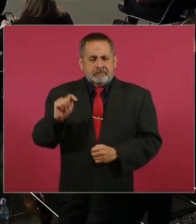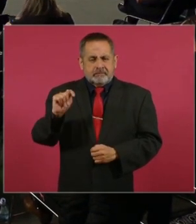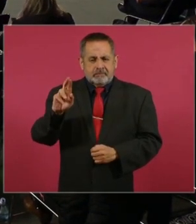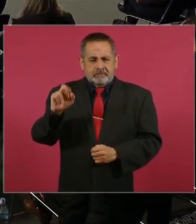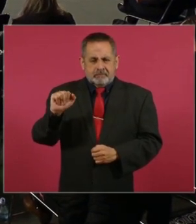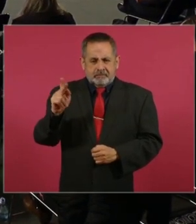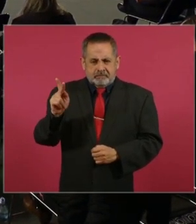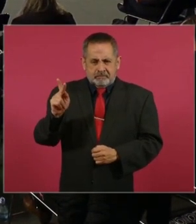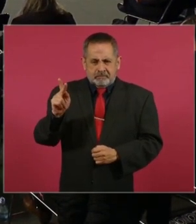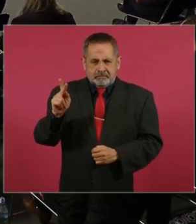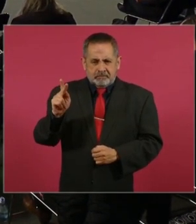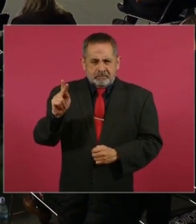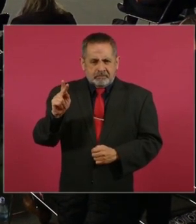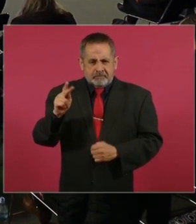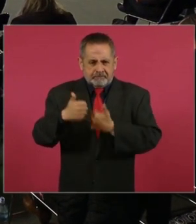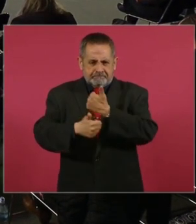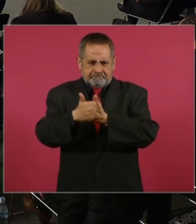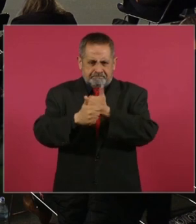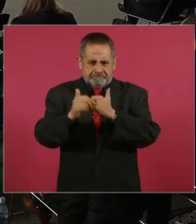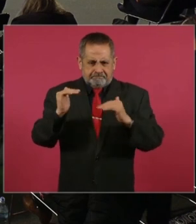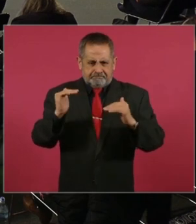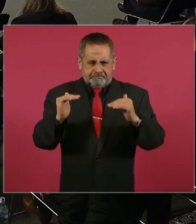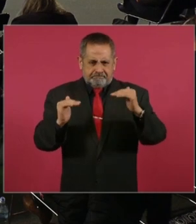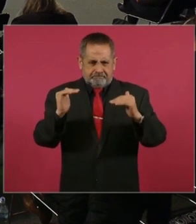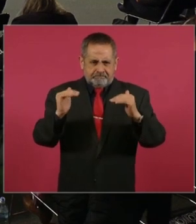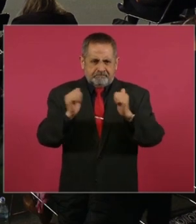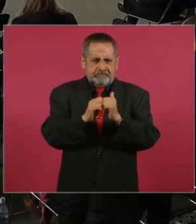el presidente Biden,